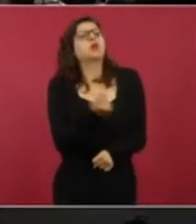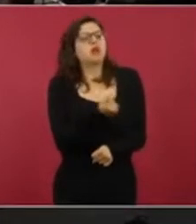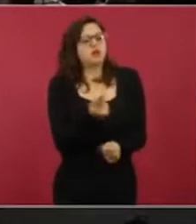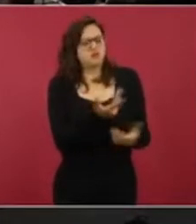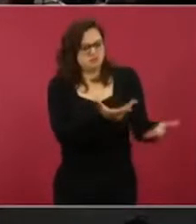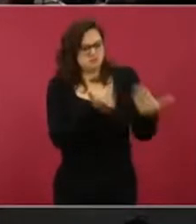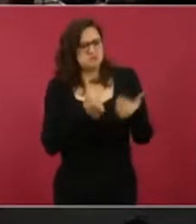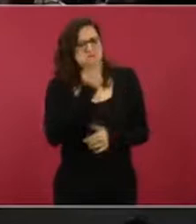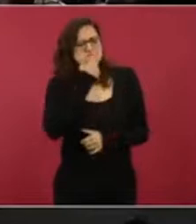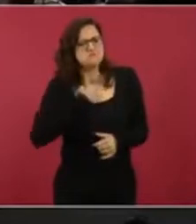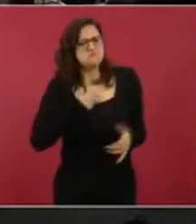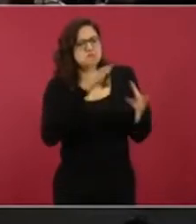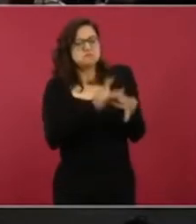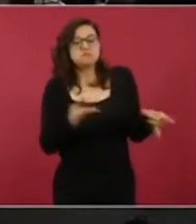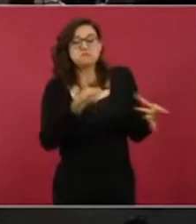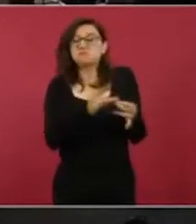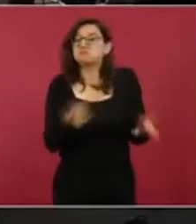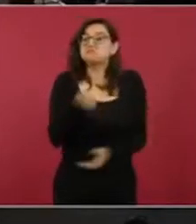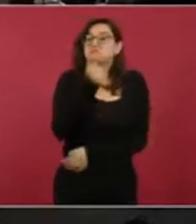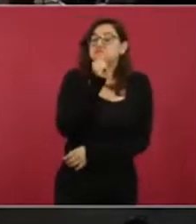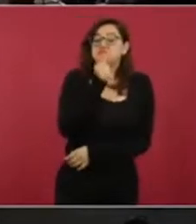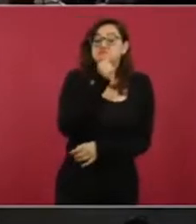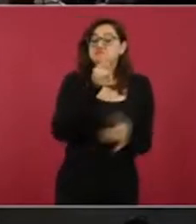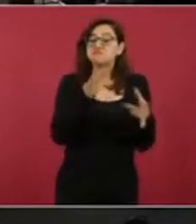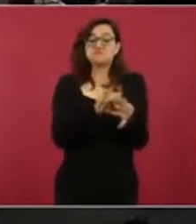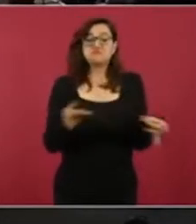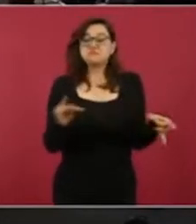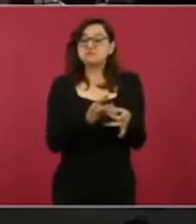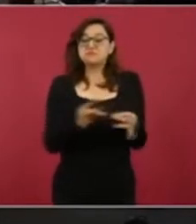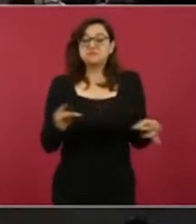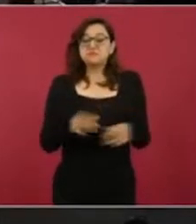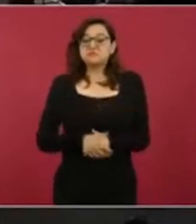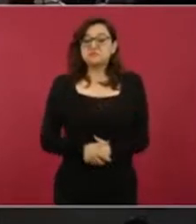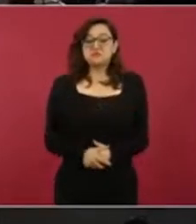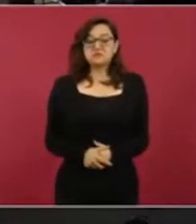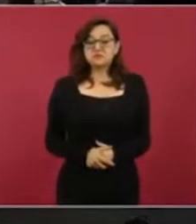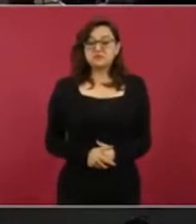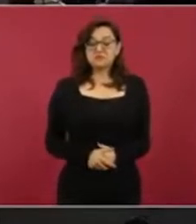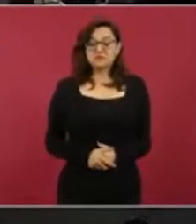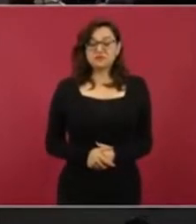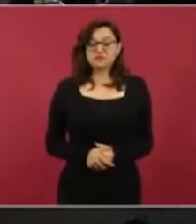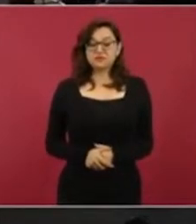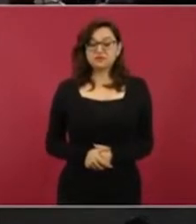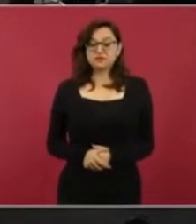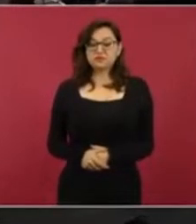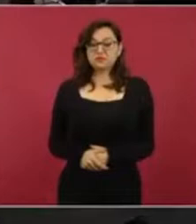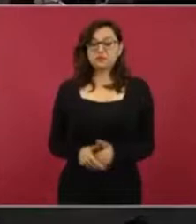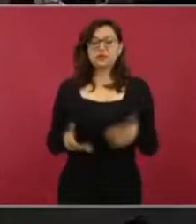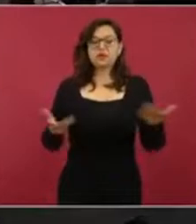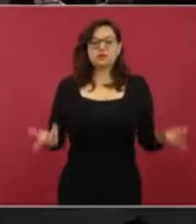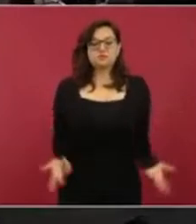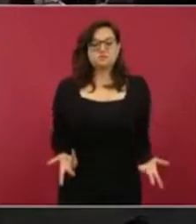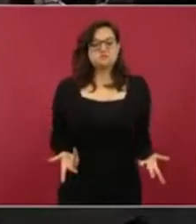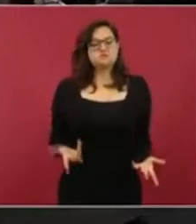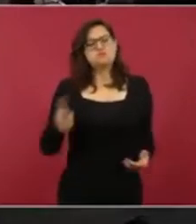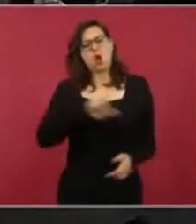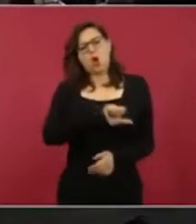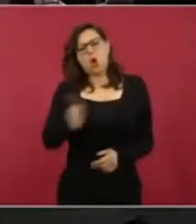Ya no hablemos de por qué se robaron la presidencia